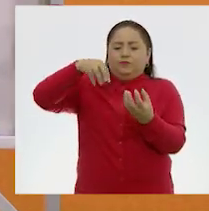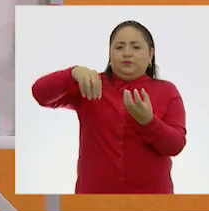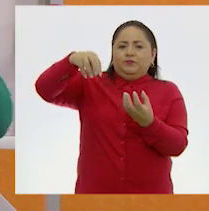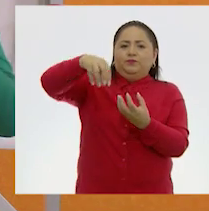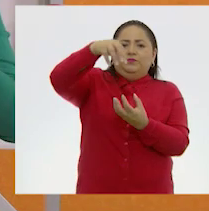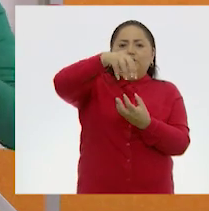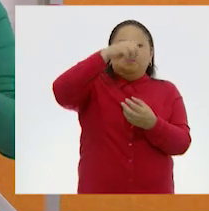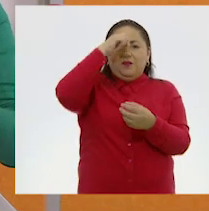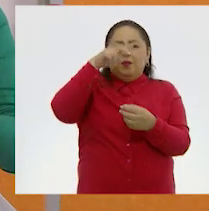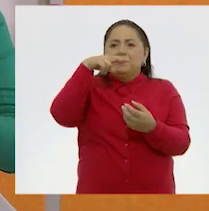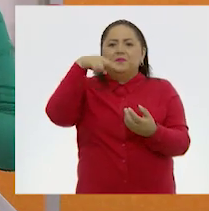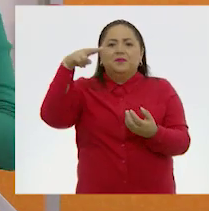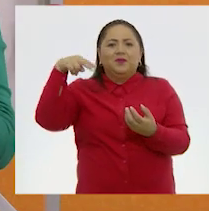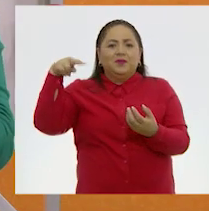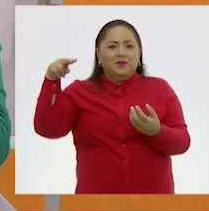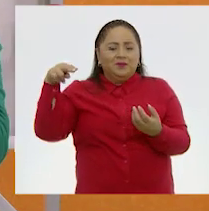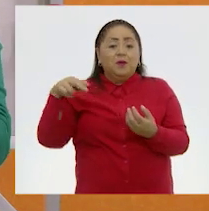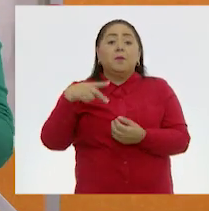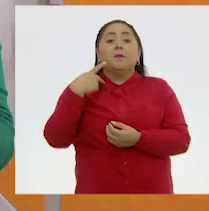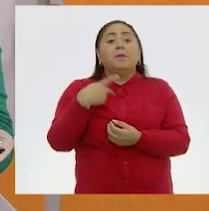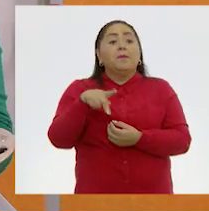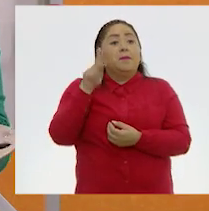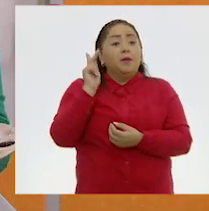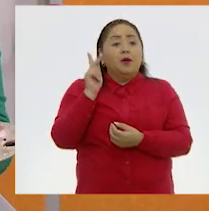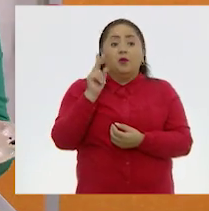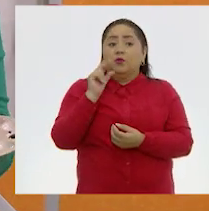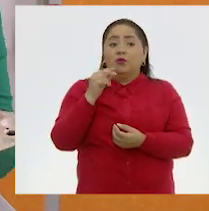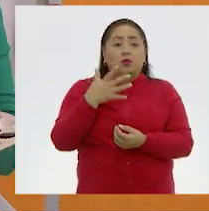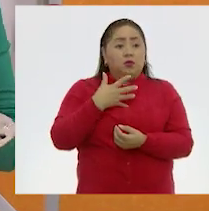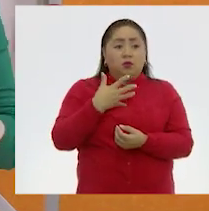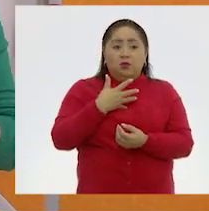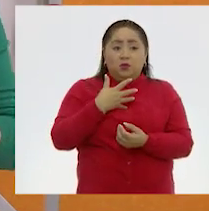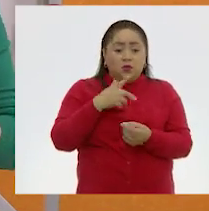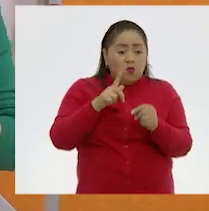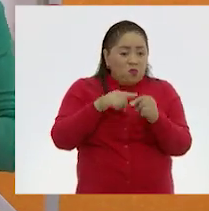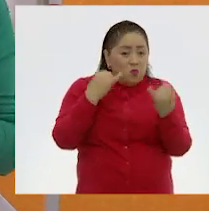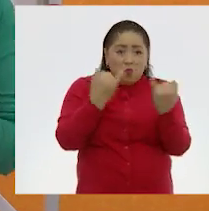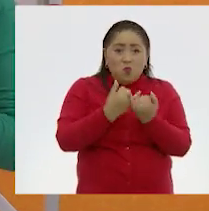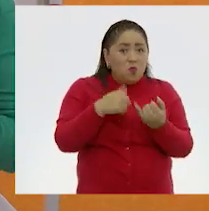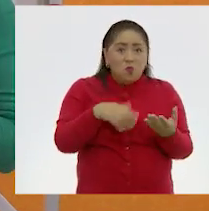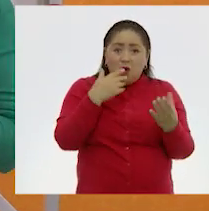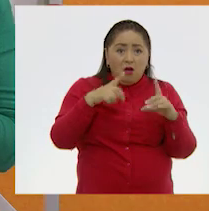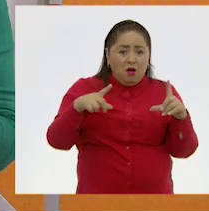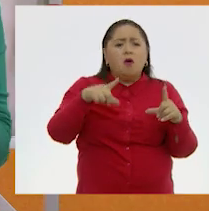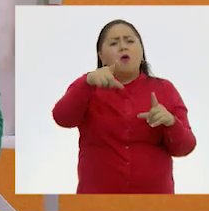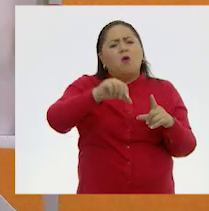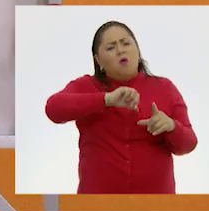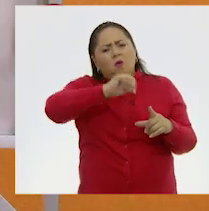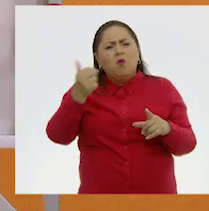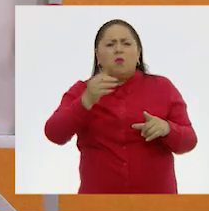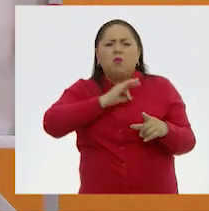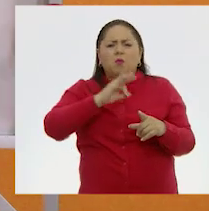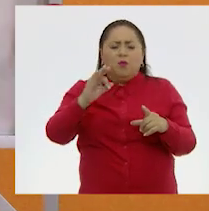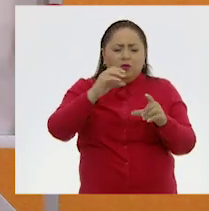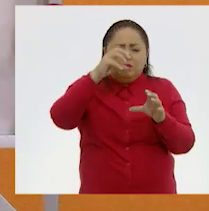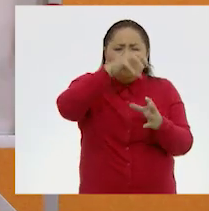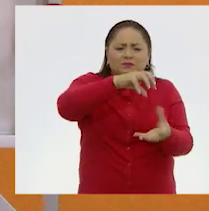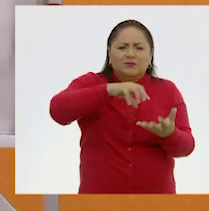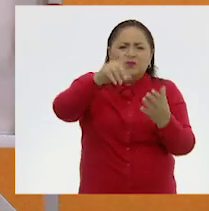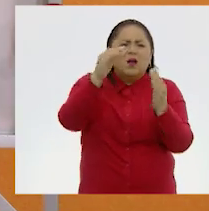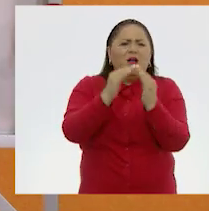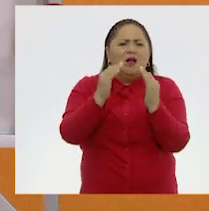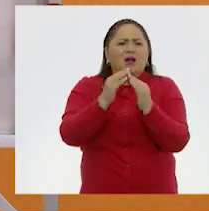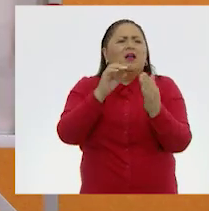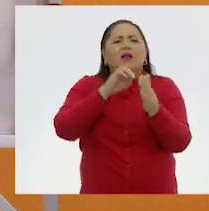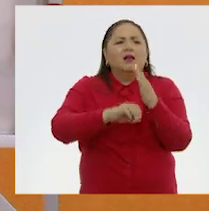la pintura. Pero si no tienen uno igual a este, pueden ocupar algún otro recipiente en